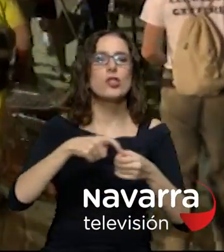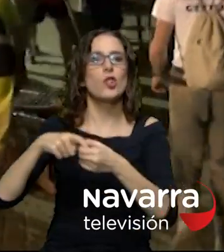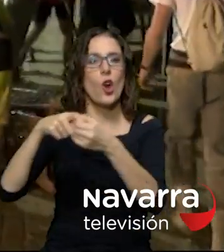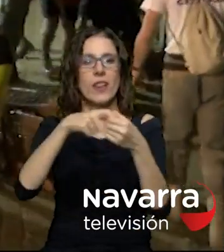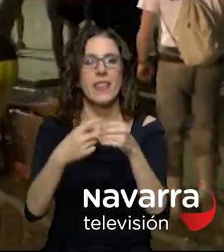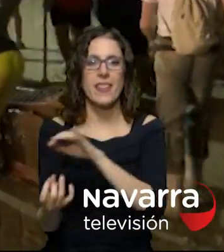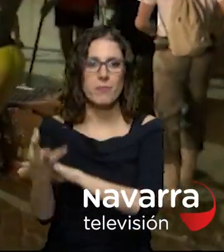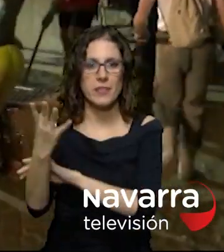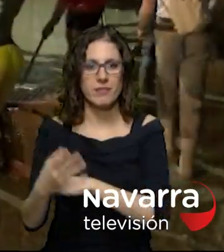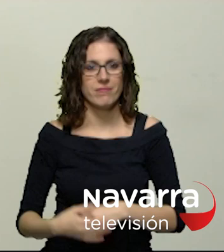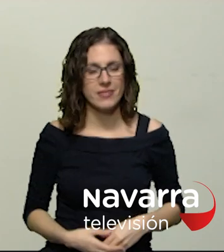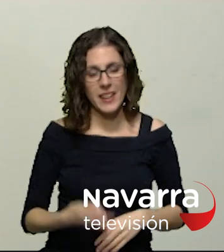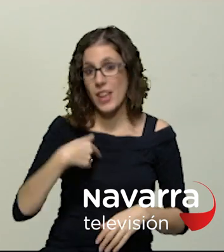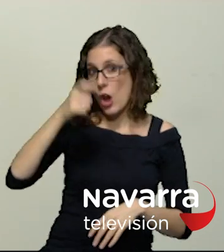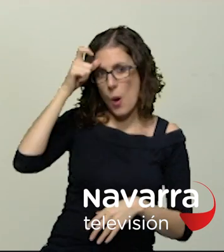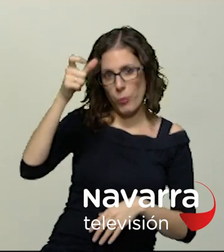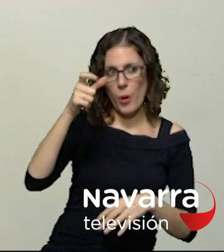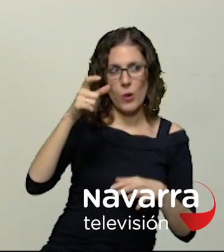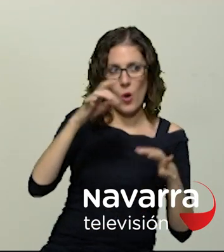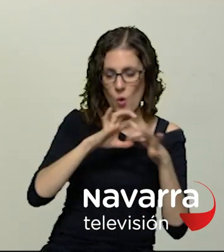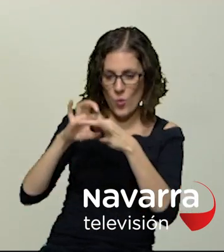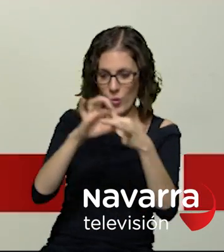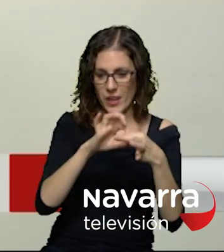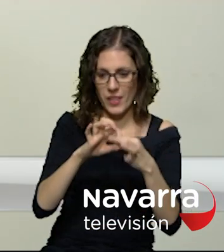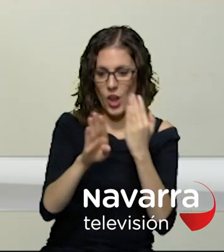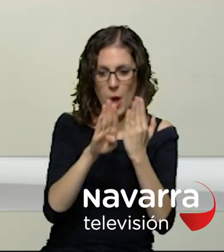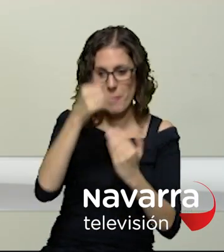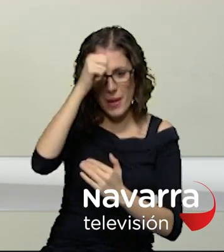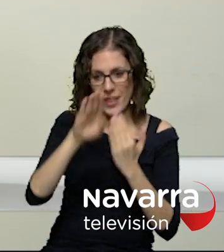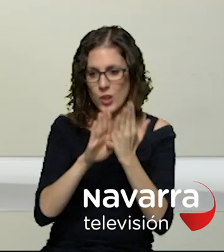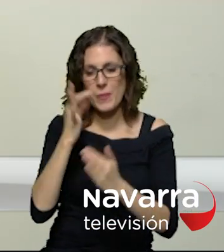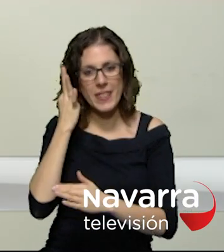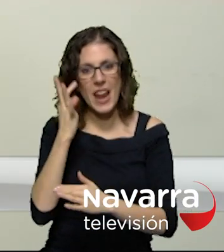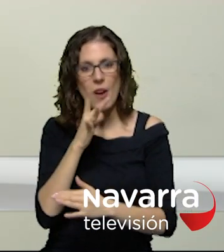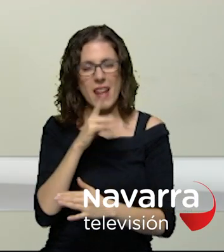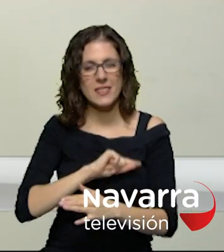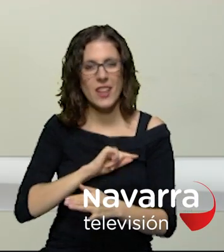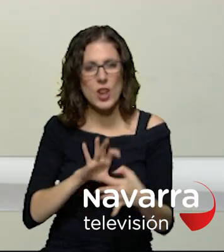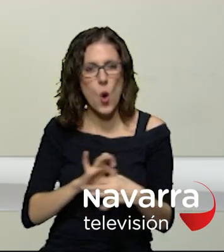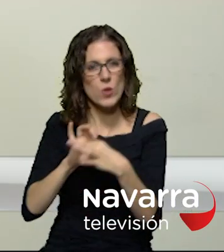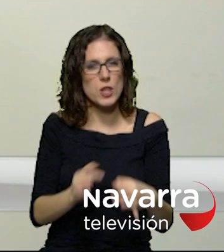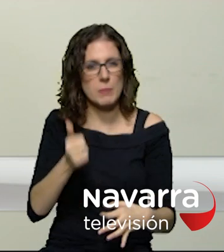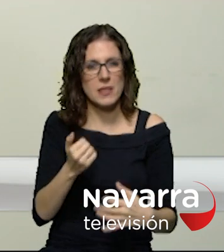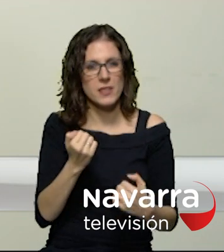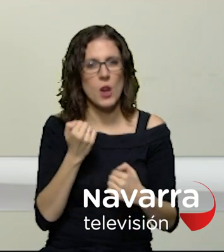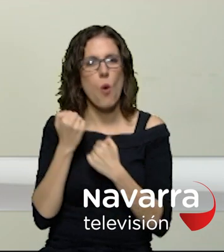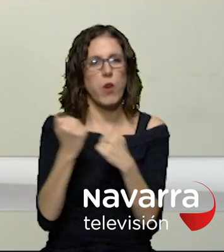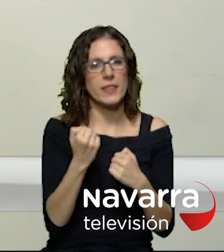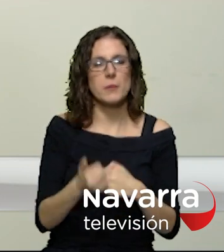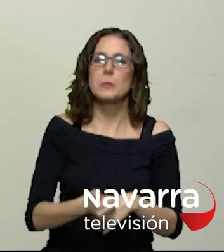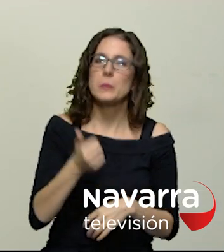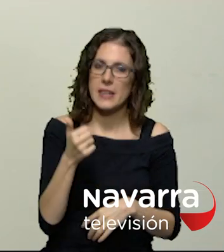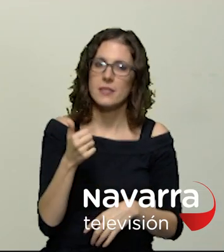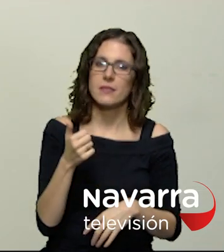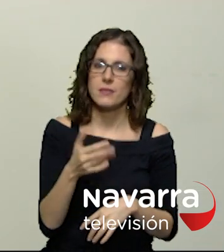unido y bueno, yo creo que como vecinos y vecinas ahora somos mucho más fuertes Estamos más unidos y somos más fuertes porque